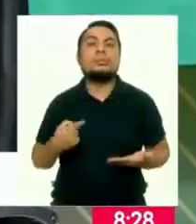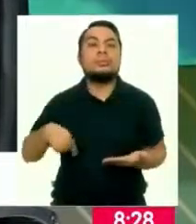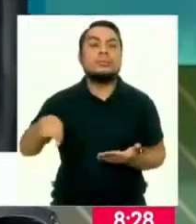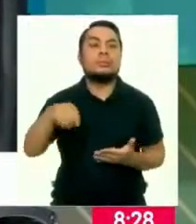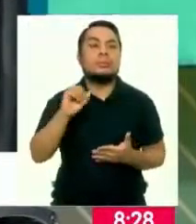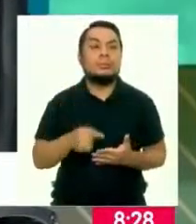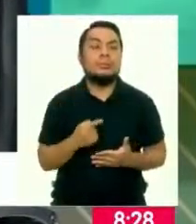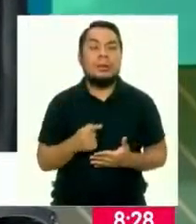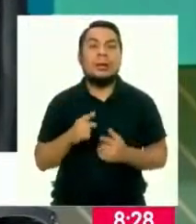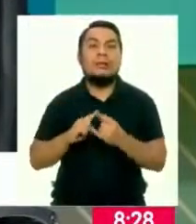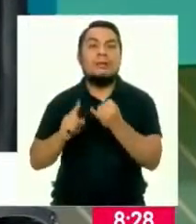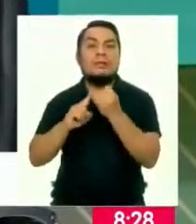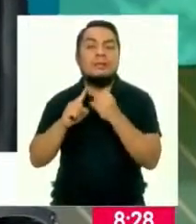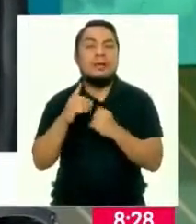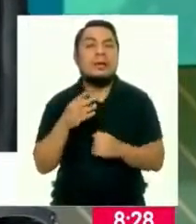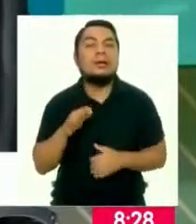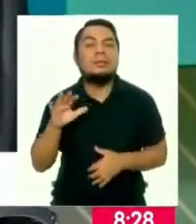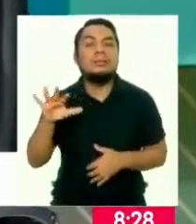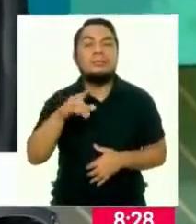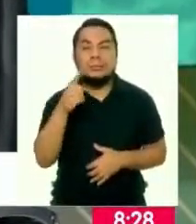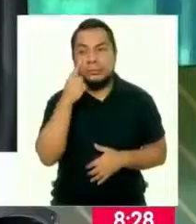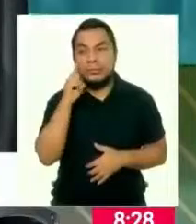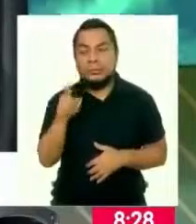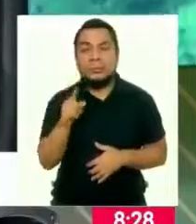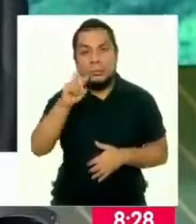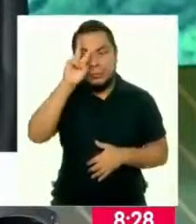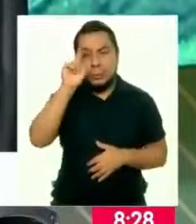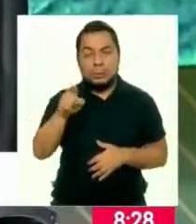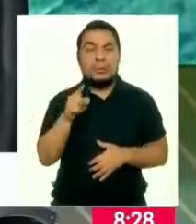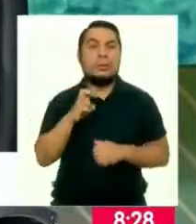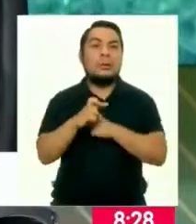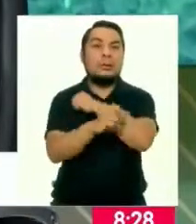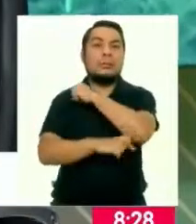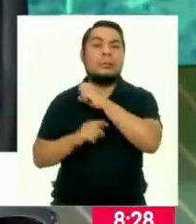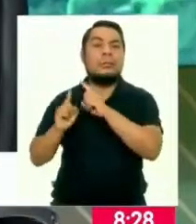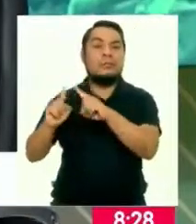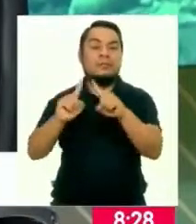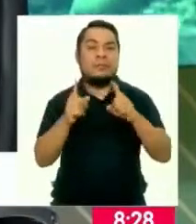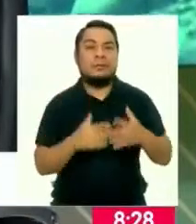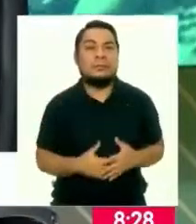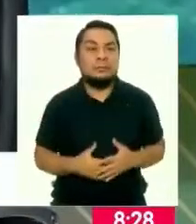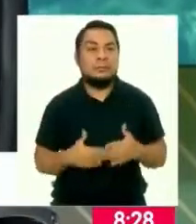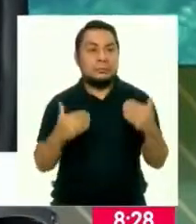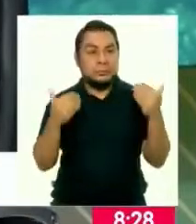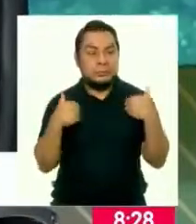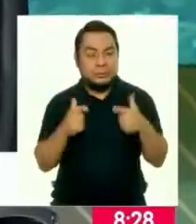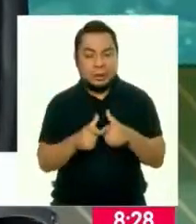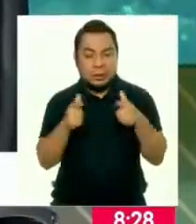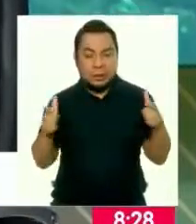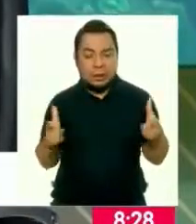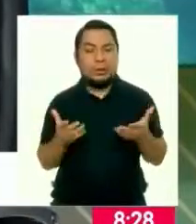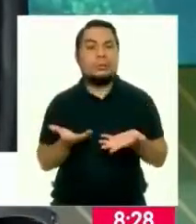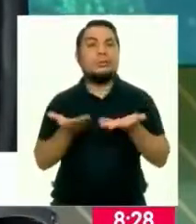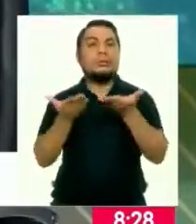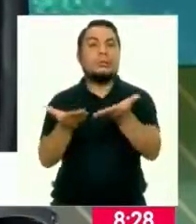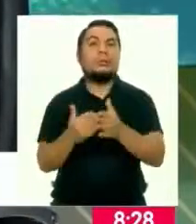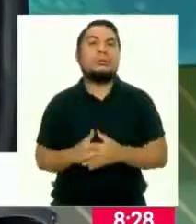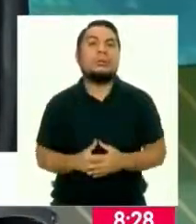agrobiodiversidad. Como es conocido el Perú es un país megadiverso, tenemos una gran cantidad de